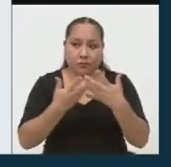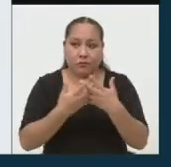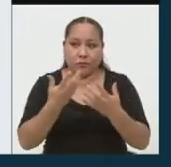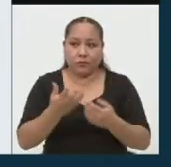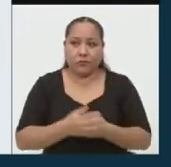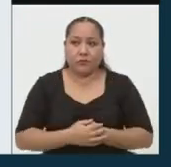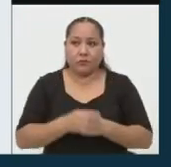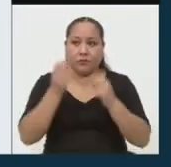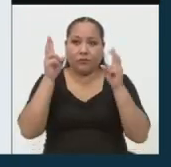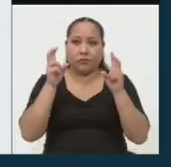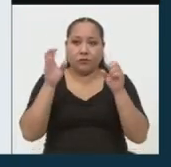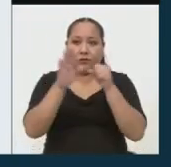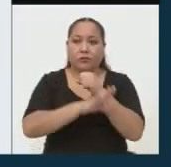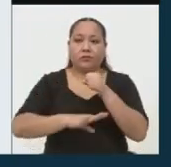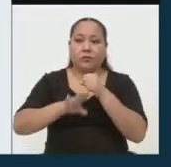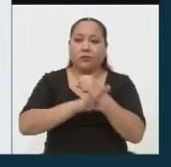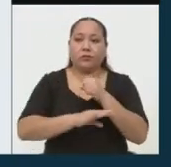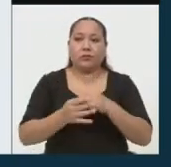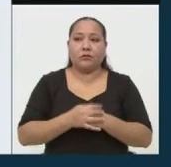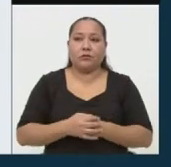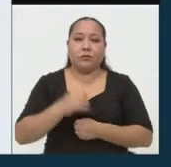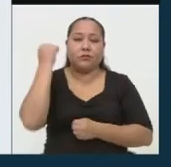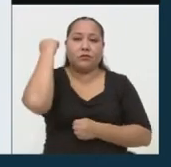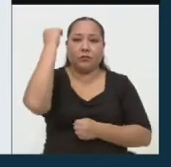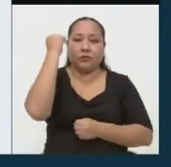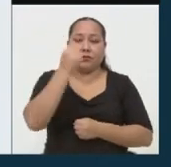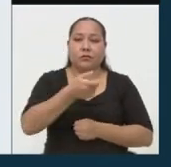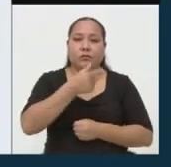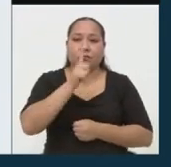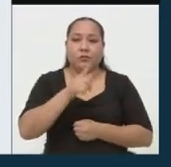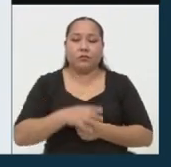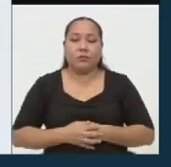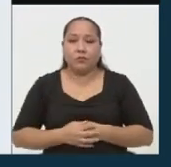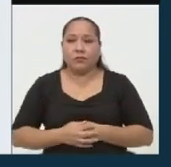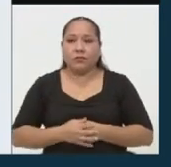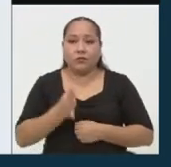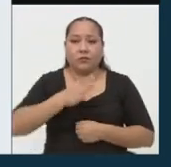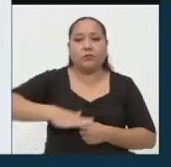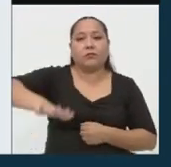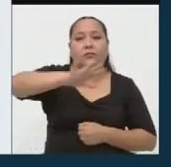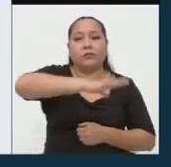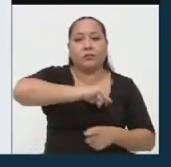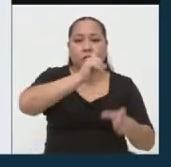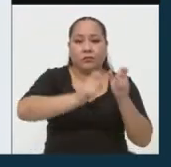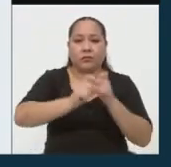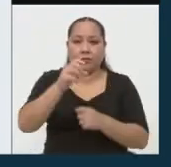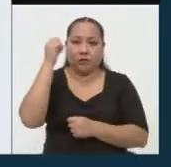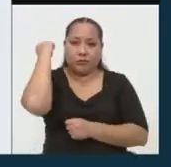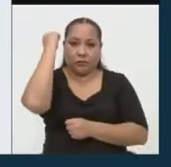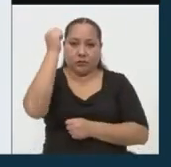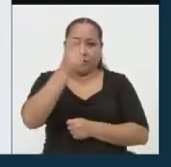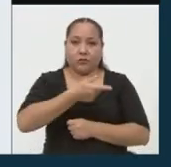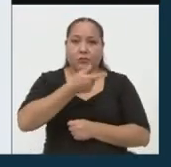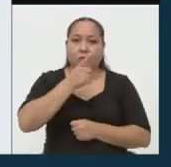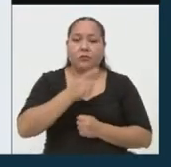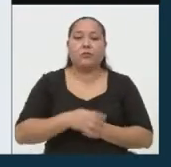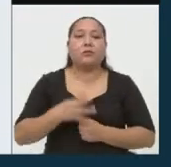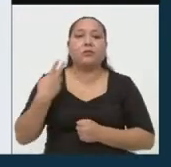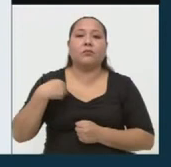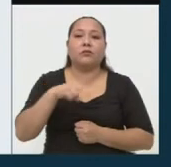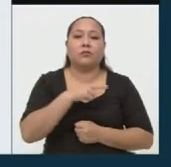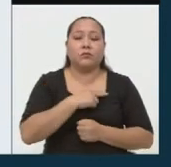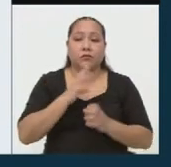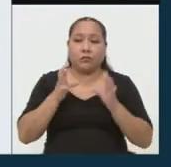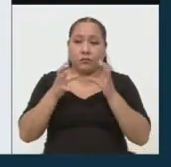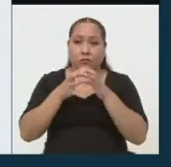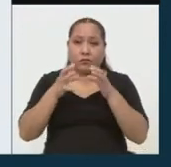un tema fundamental. El derecho al agua. Todos ciudadanos tienen derecho al agua. Y nosotros como